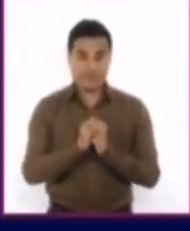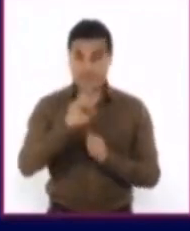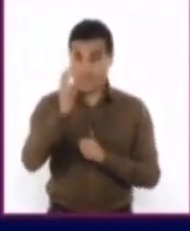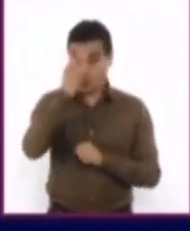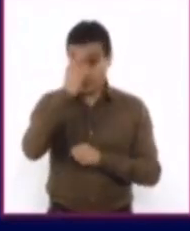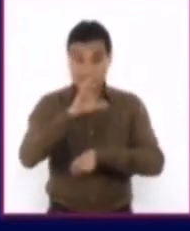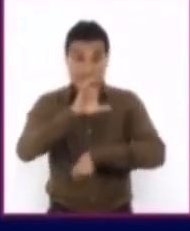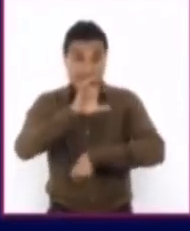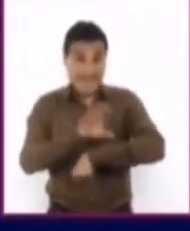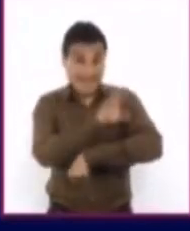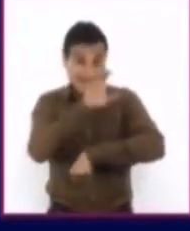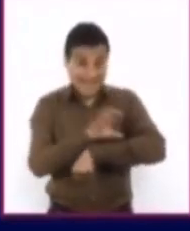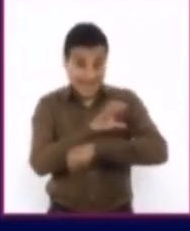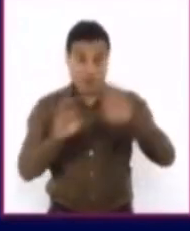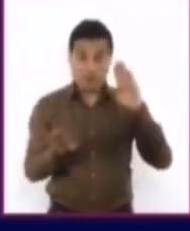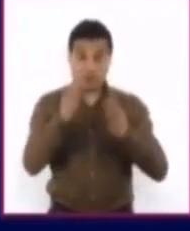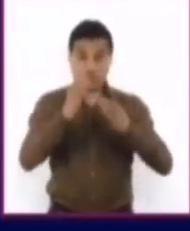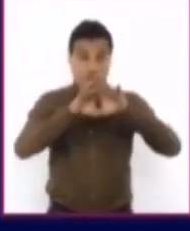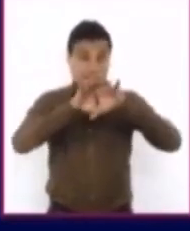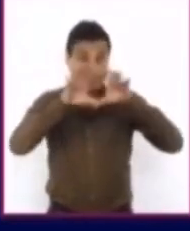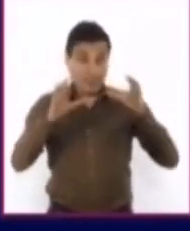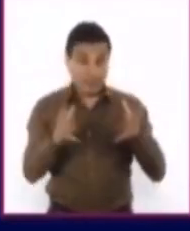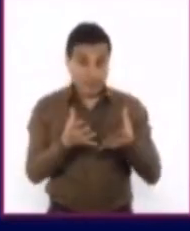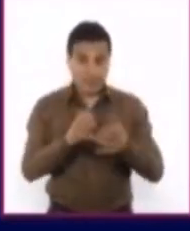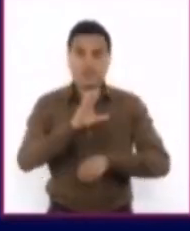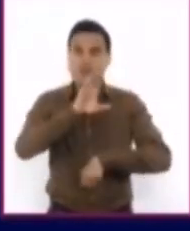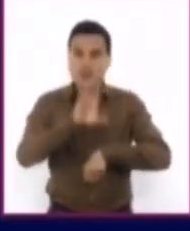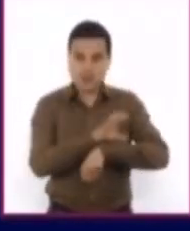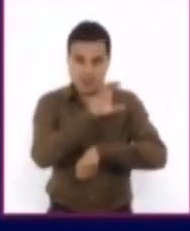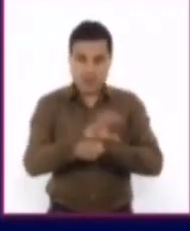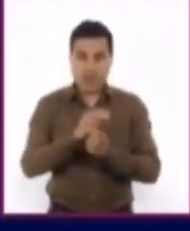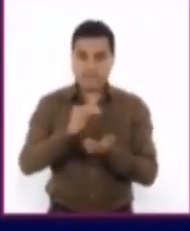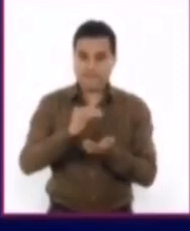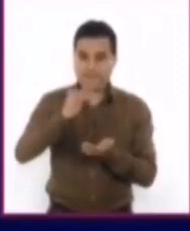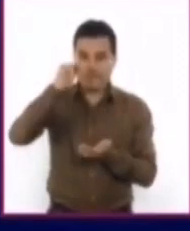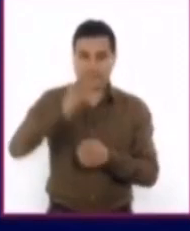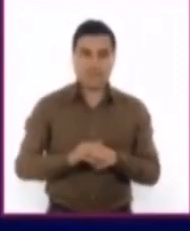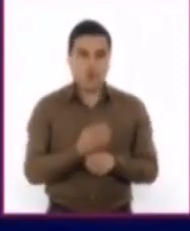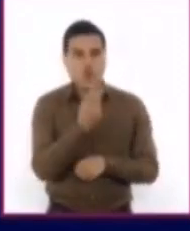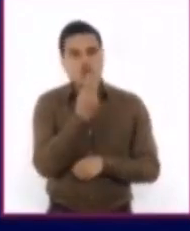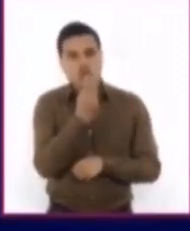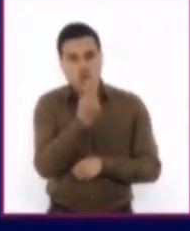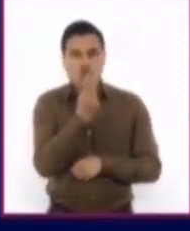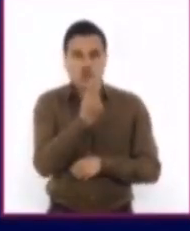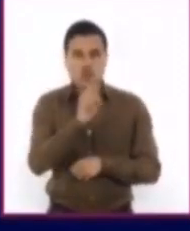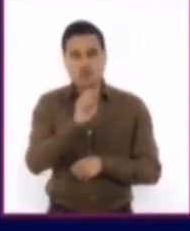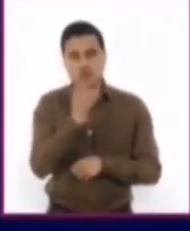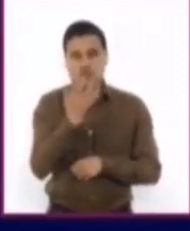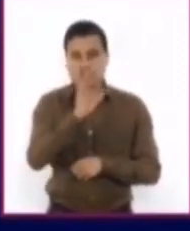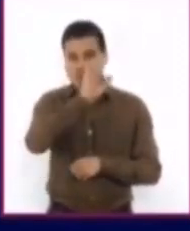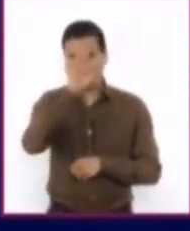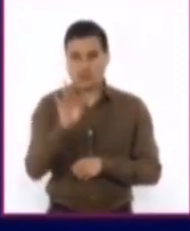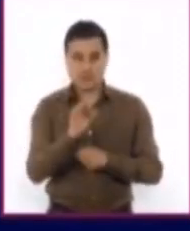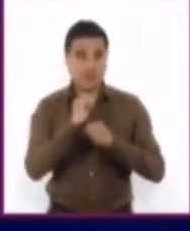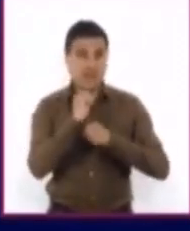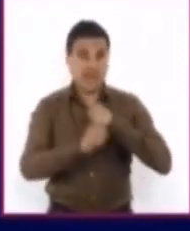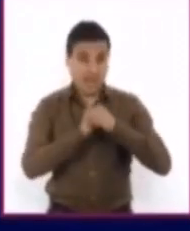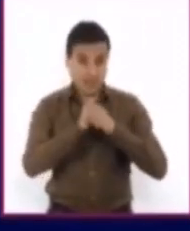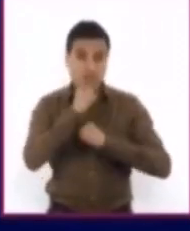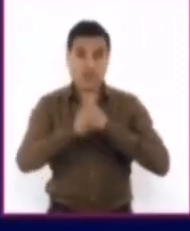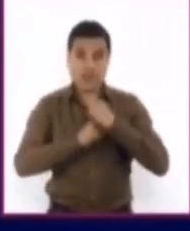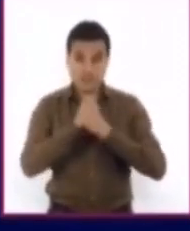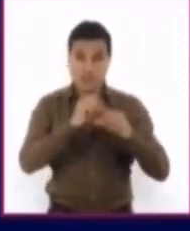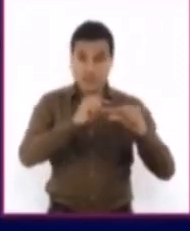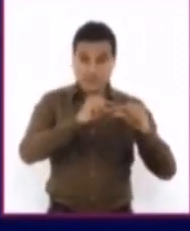consumo de energía a nivel mundial ha estado aumentando a un ritmo de entre el 2 y el 2.5% anual. Debido a esto,